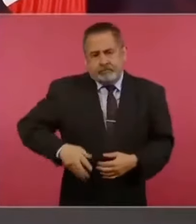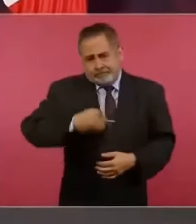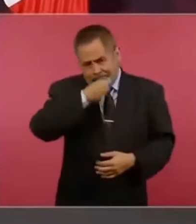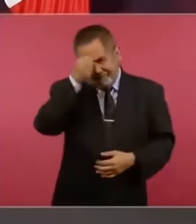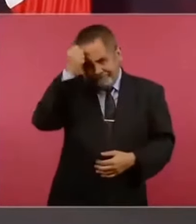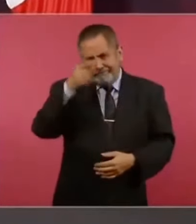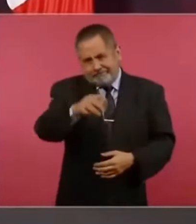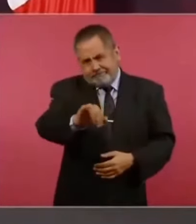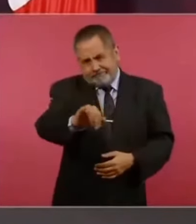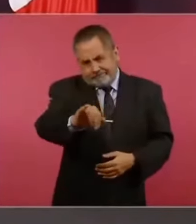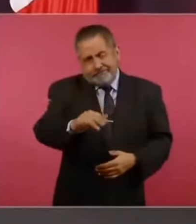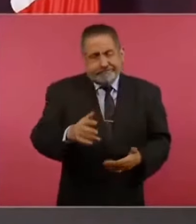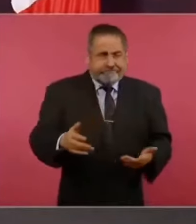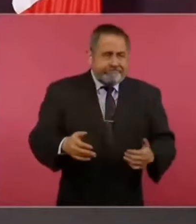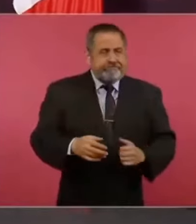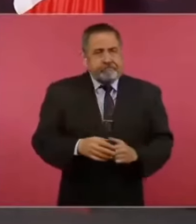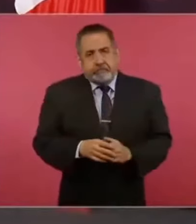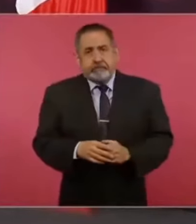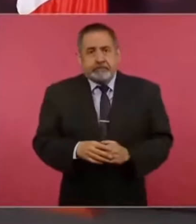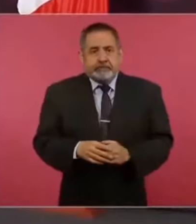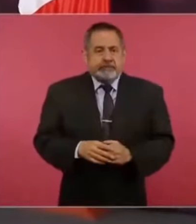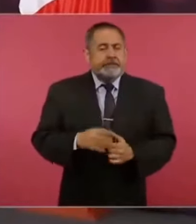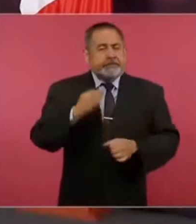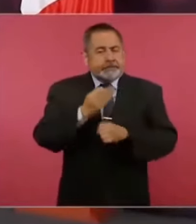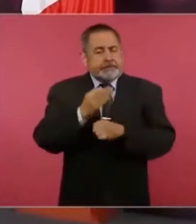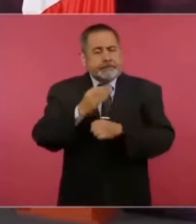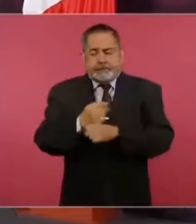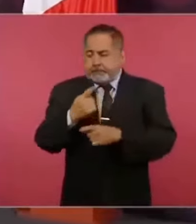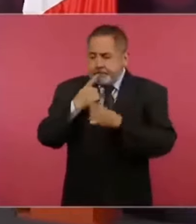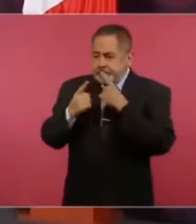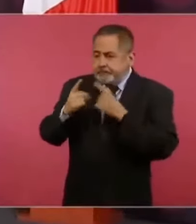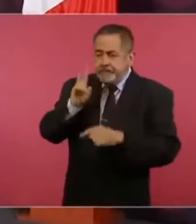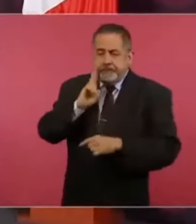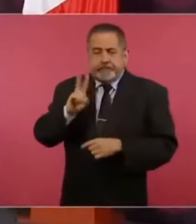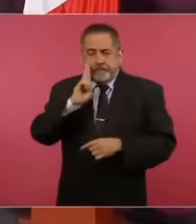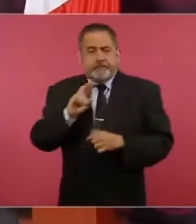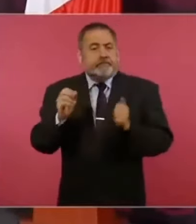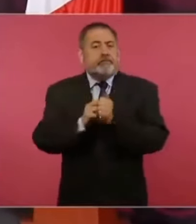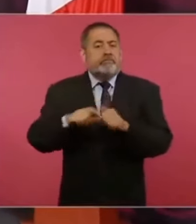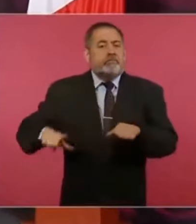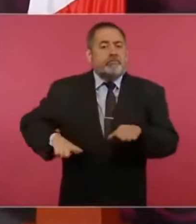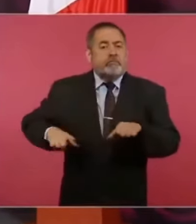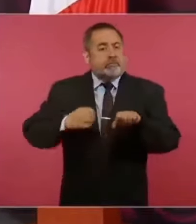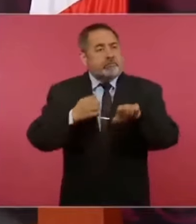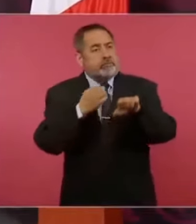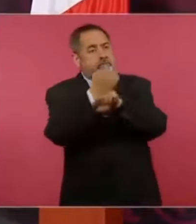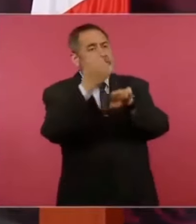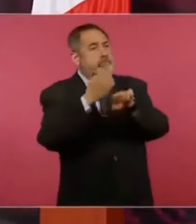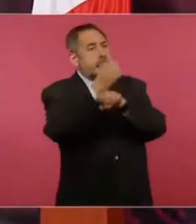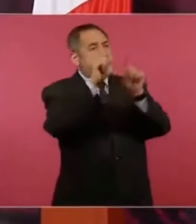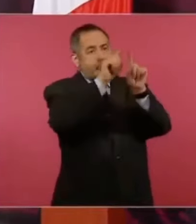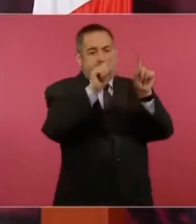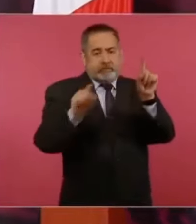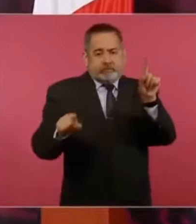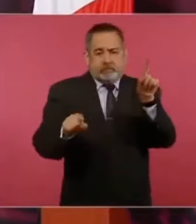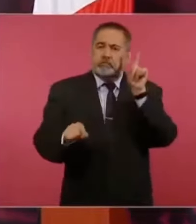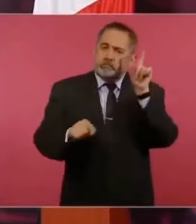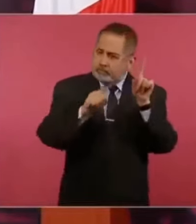se está viendo con los gobiernos estatales para que cumplan.